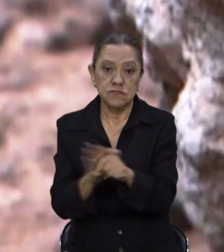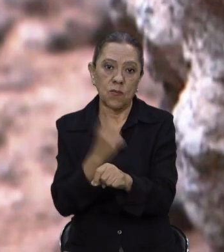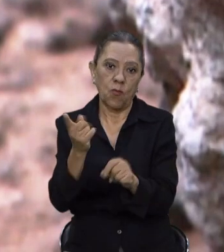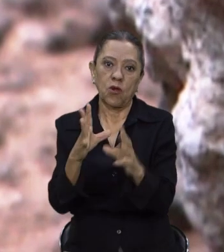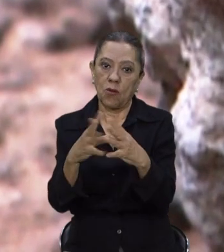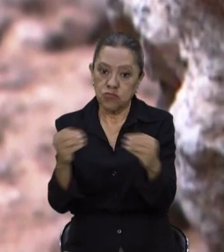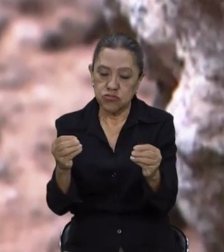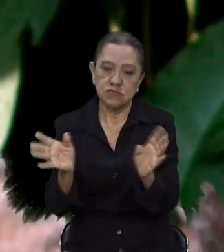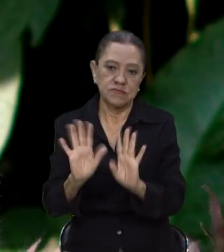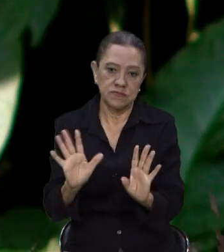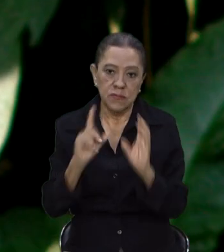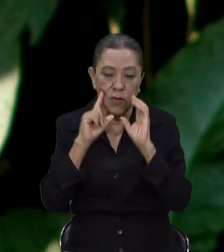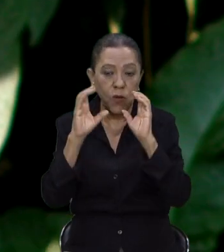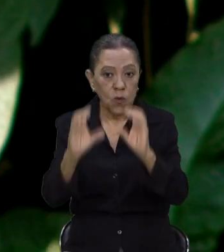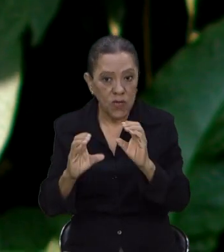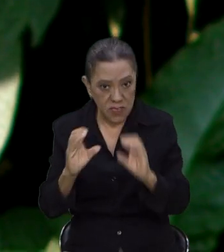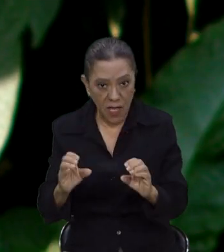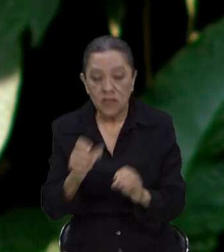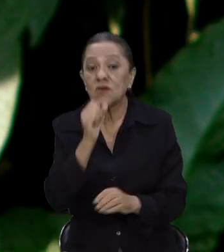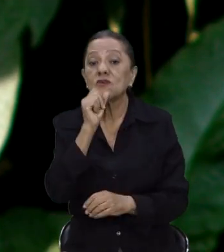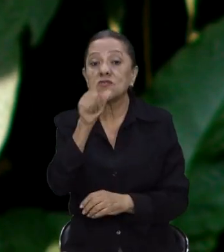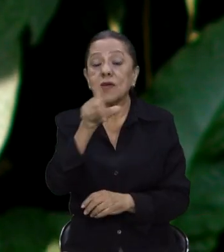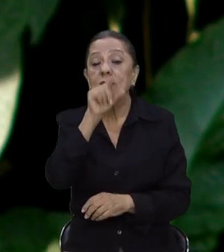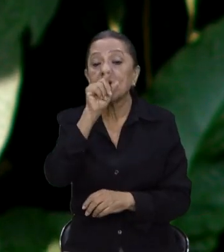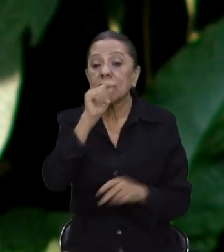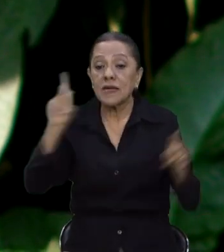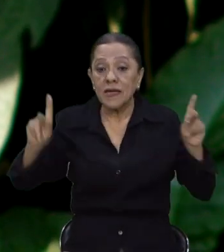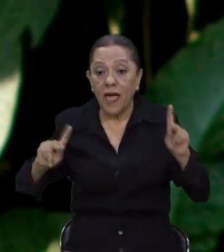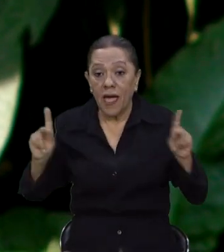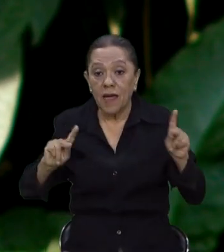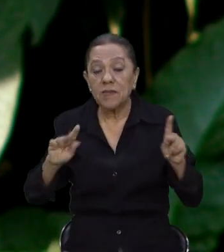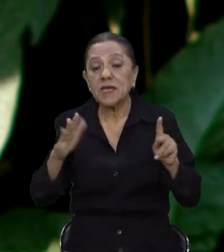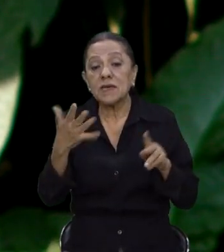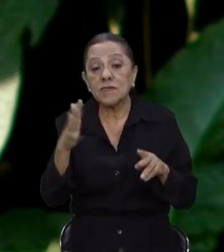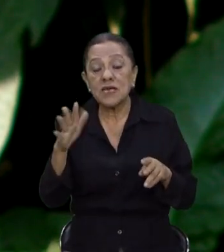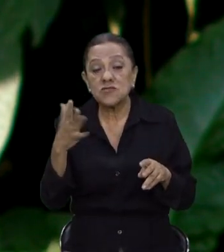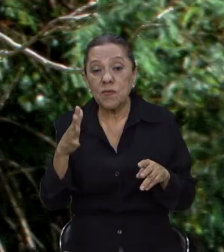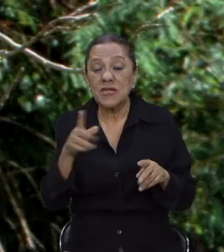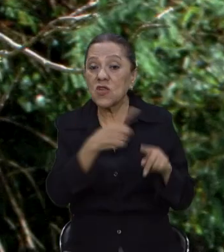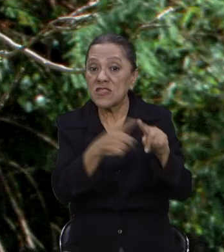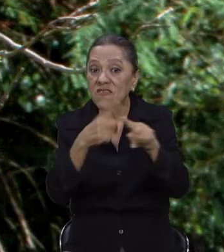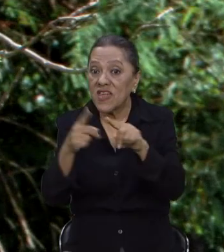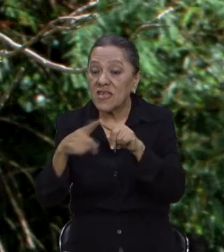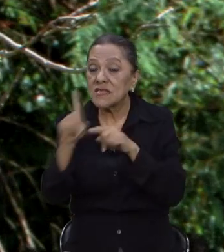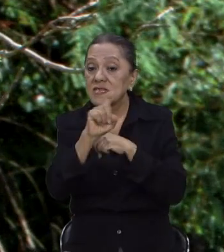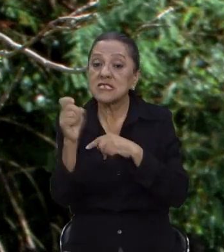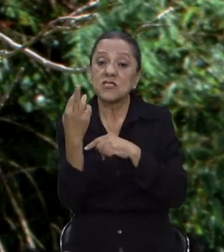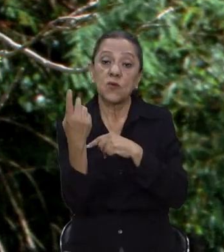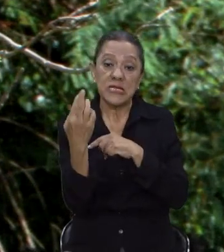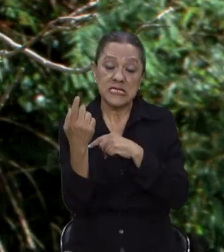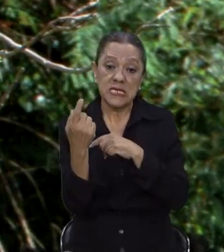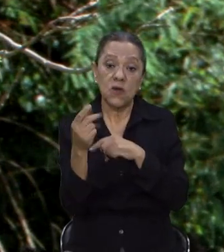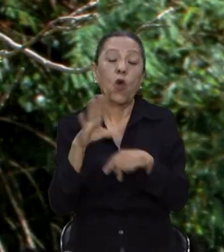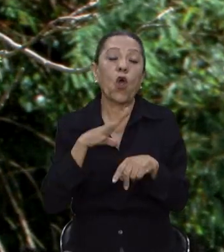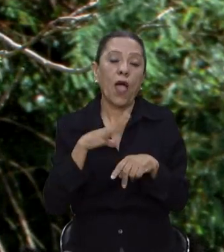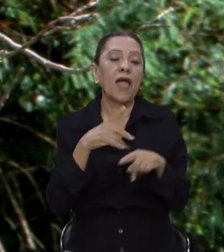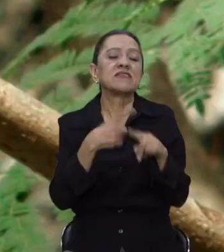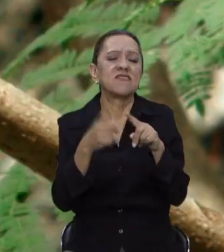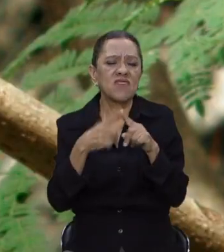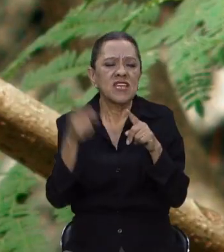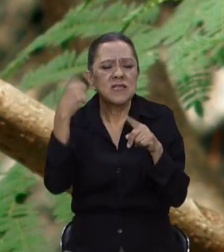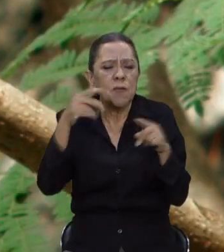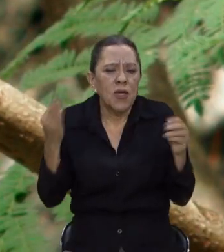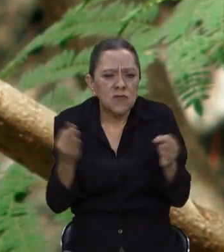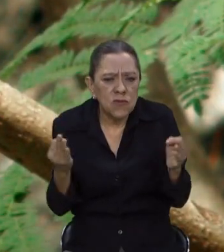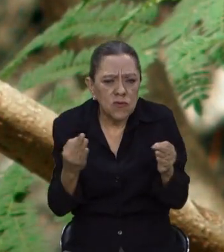carácter especial. En el caso de las aves, se tienen reportadas alrededor de 125 especies, entre migratorias